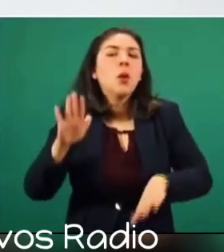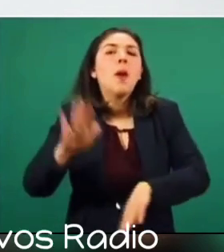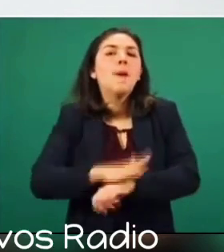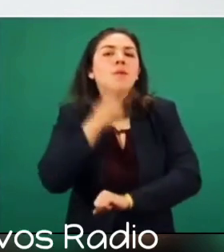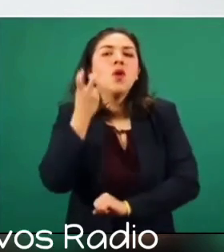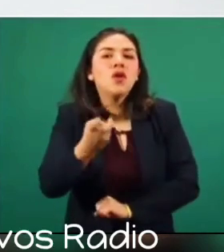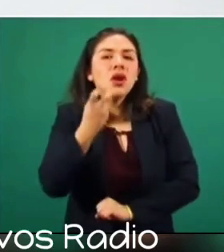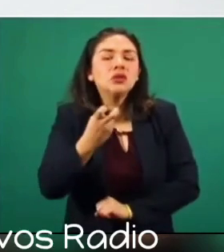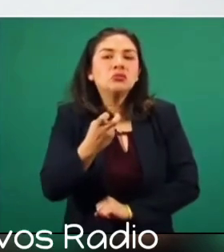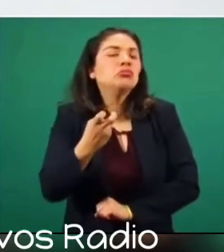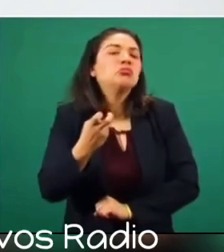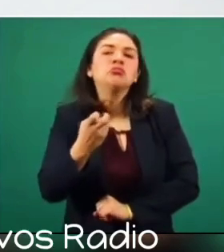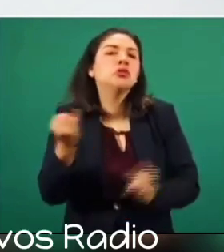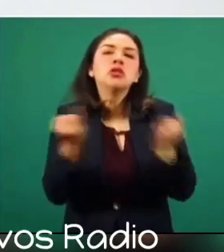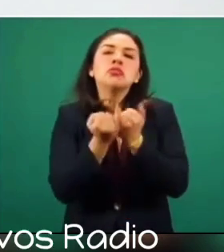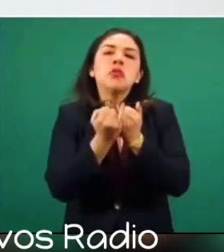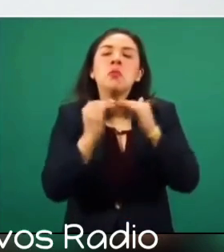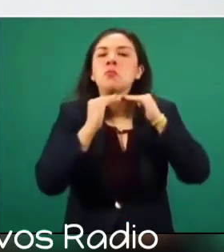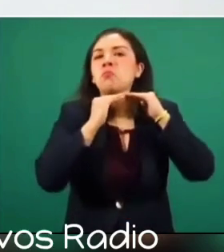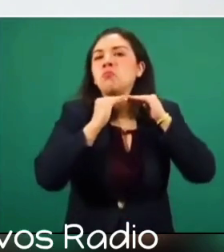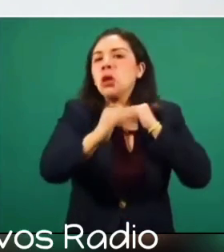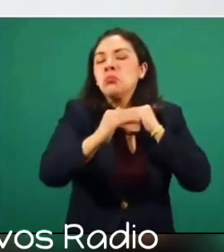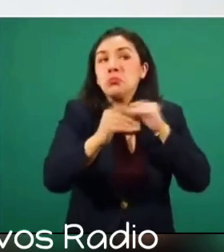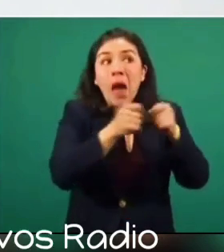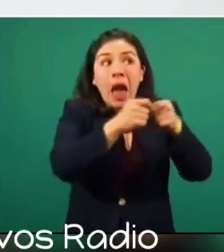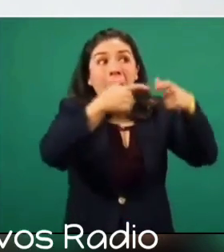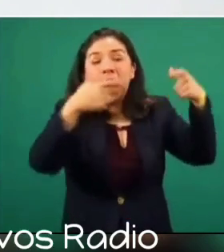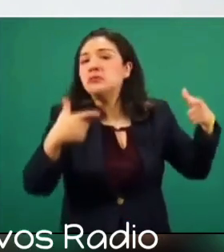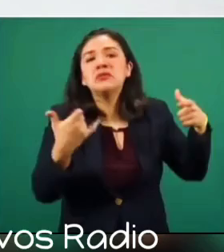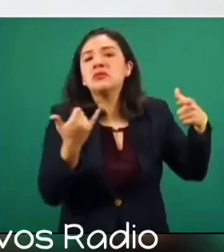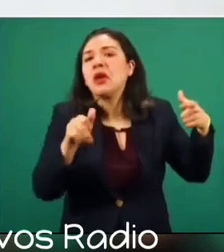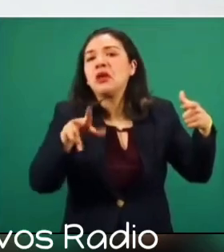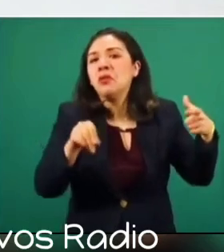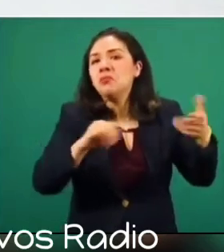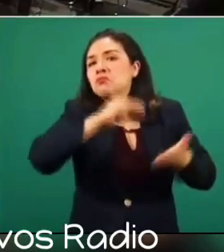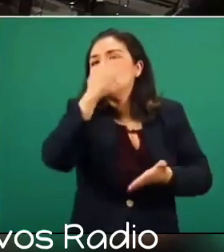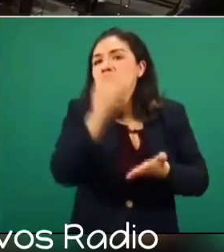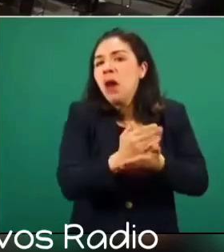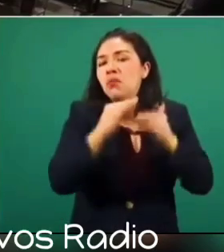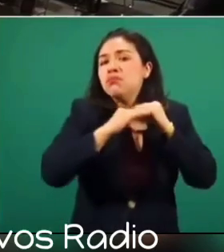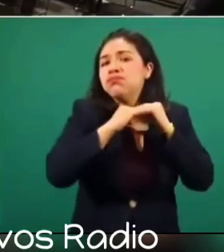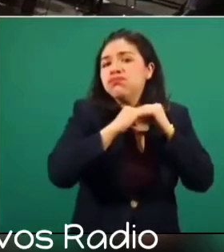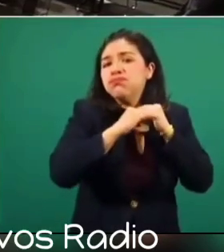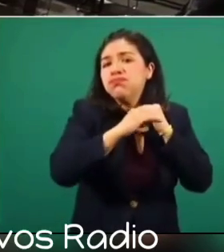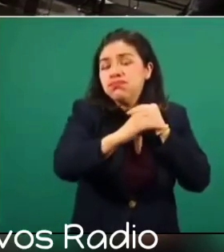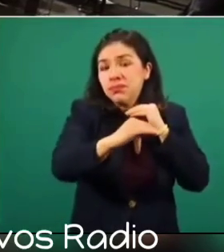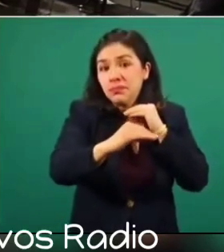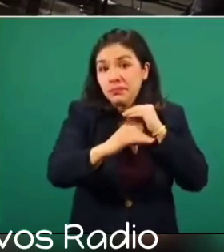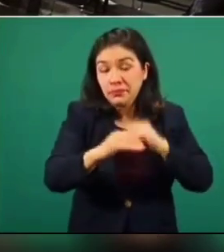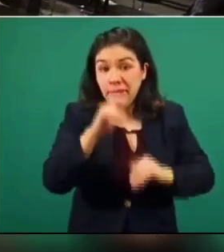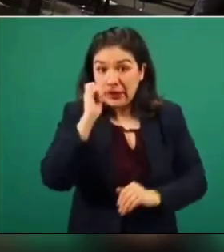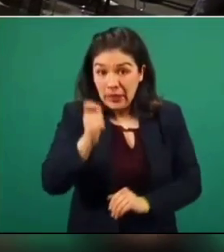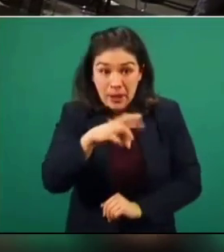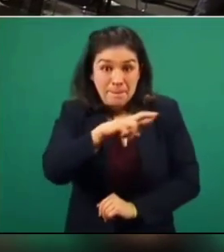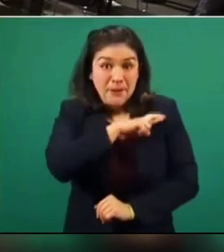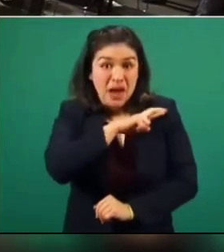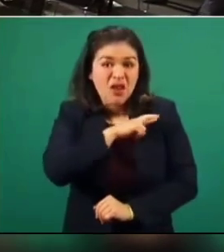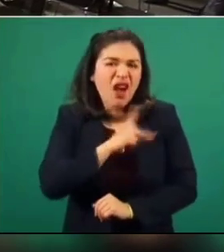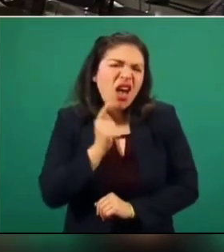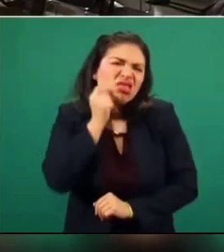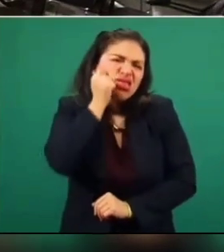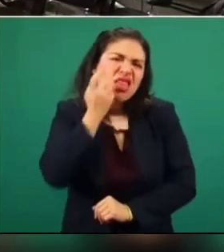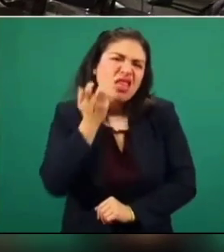se dejó de crecer. Entonces, no es privatizar por